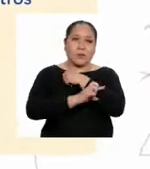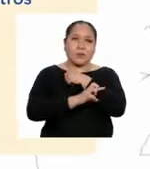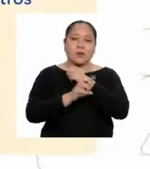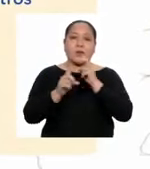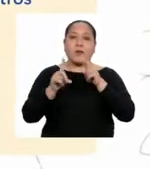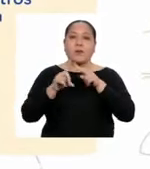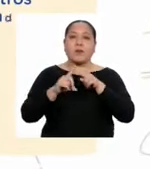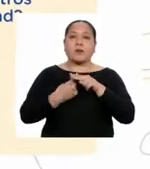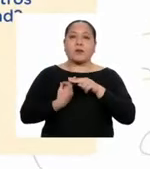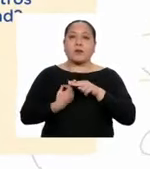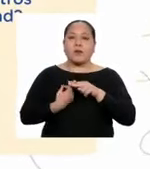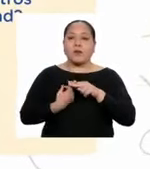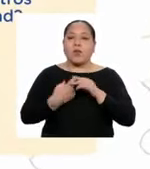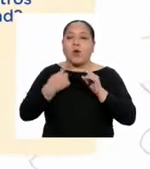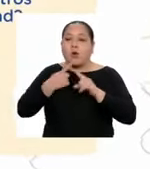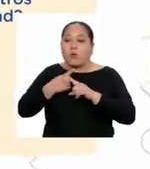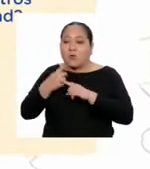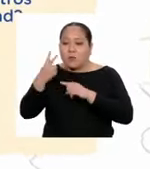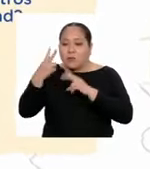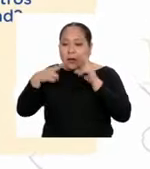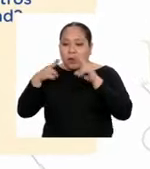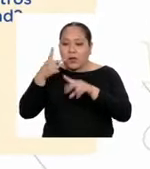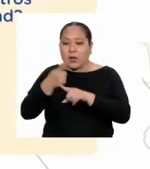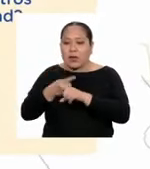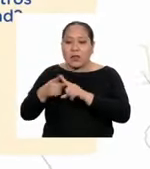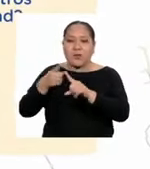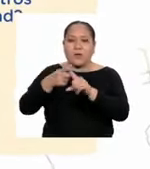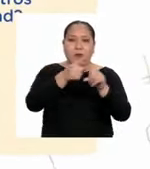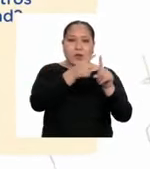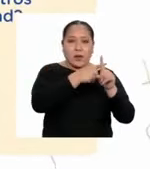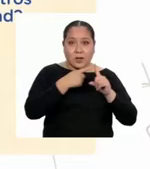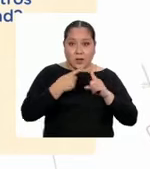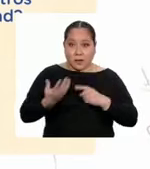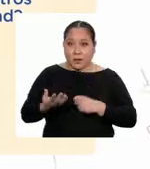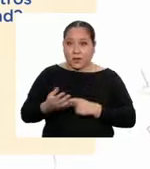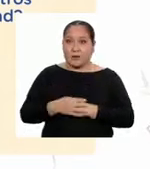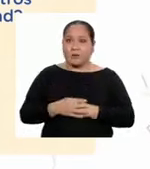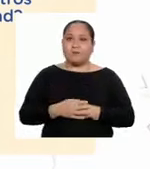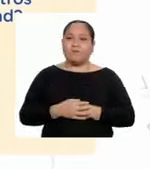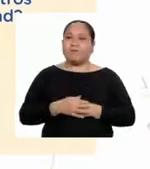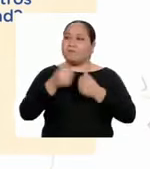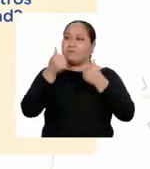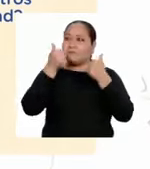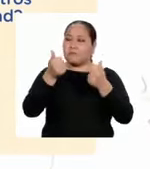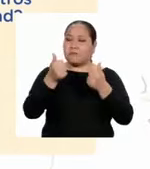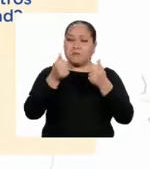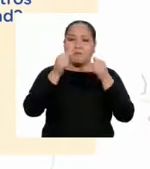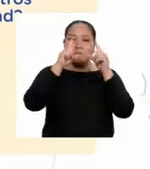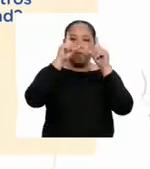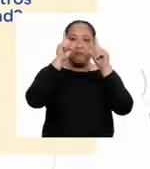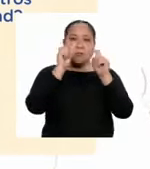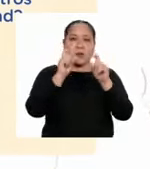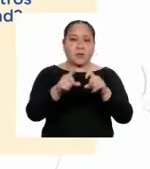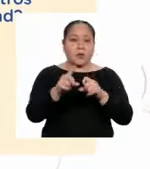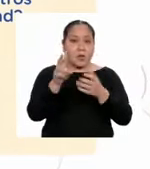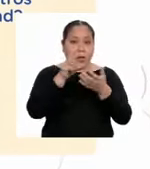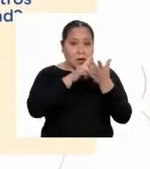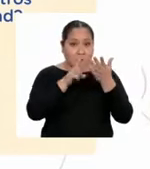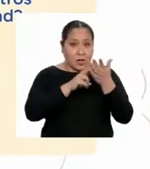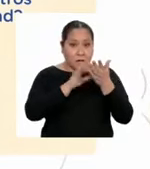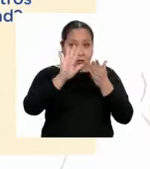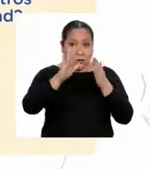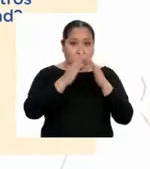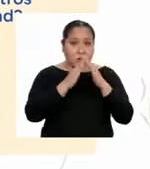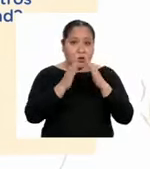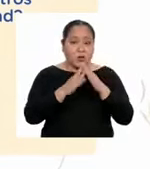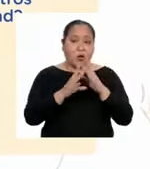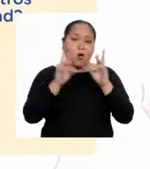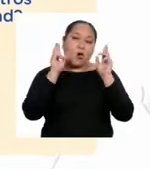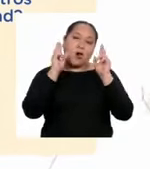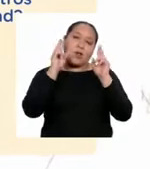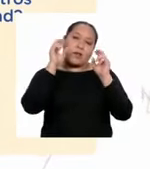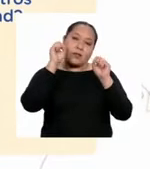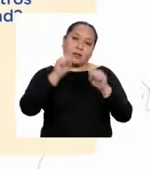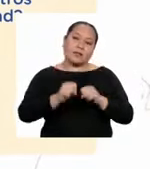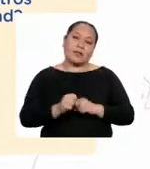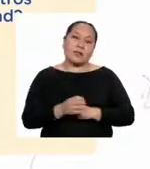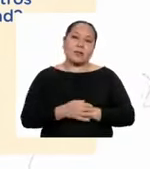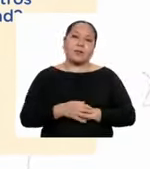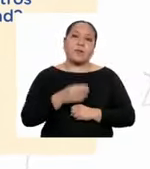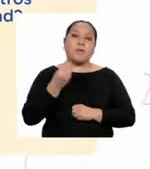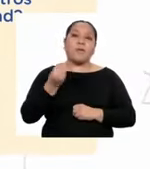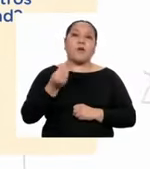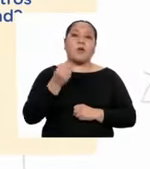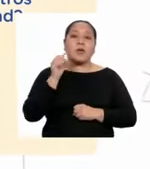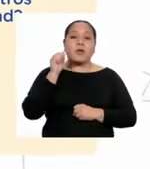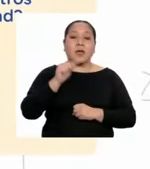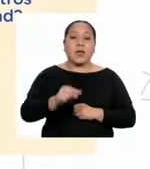partir de nuestra diversidad? ¡Gran pregunta! ¿La leyeron en casa? Espero que lo hayan hecho, porque